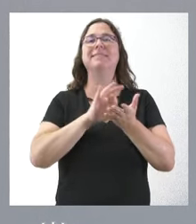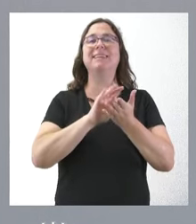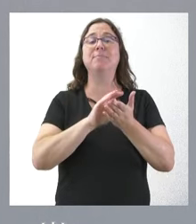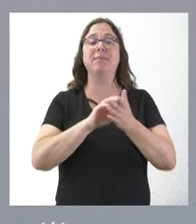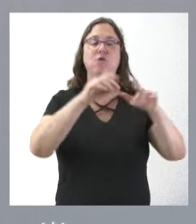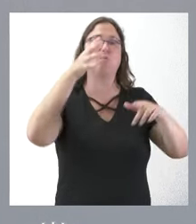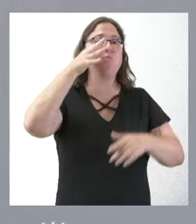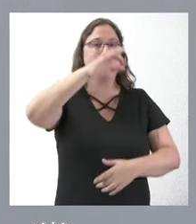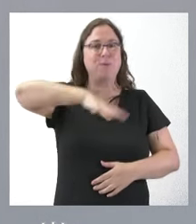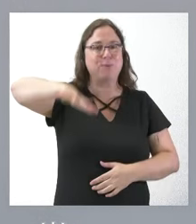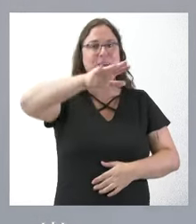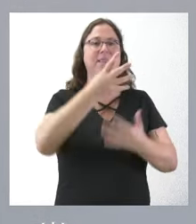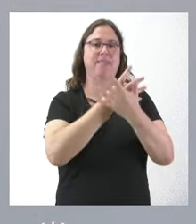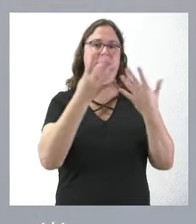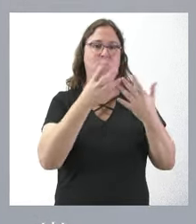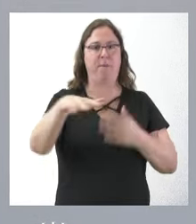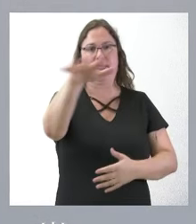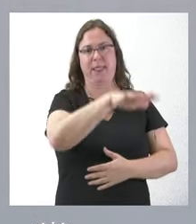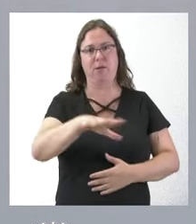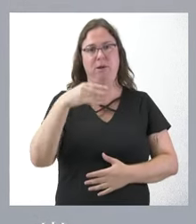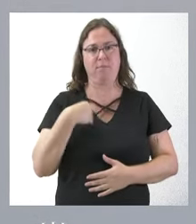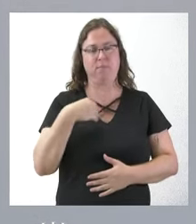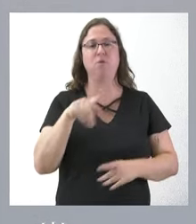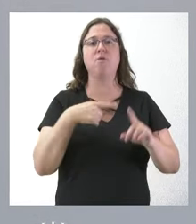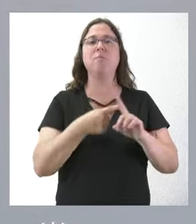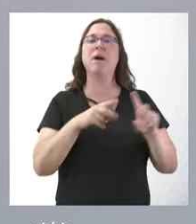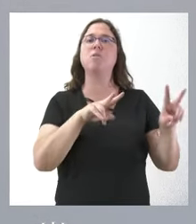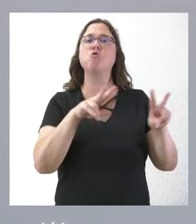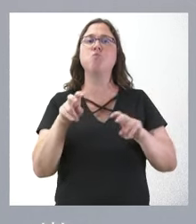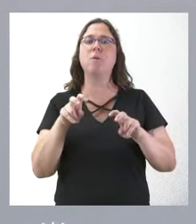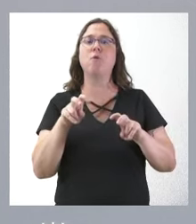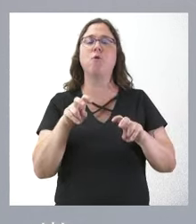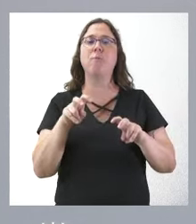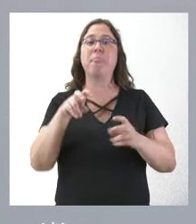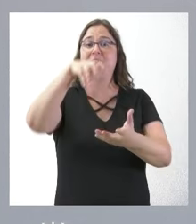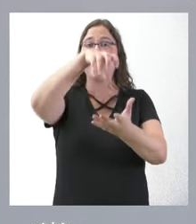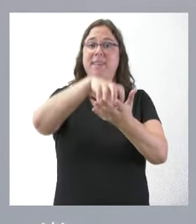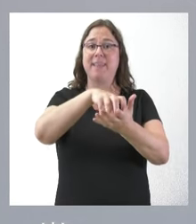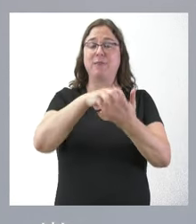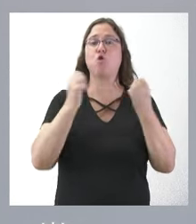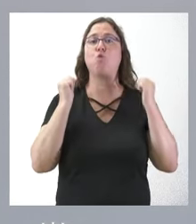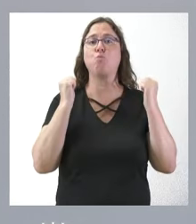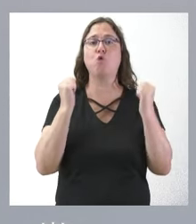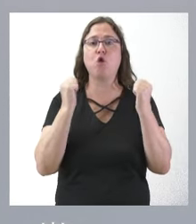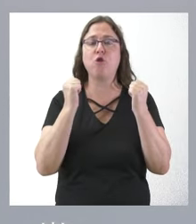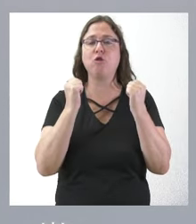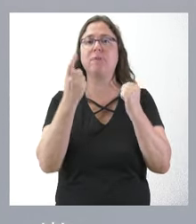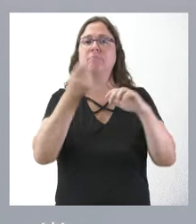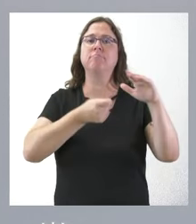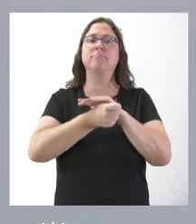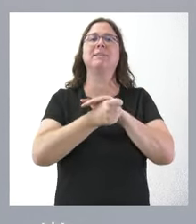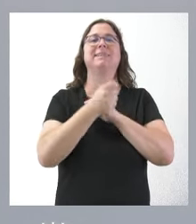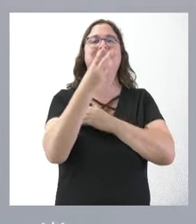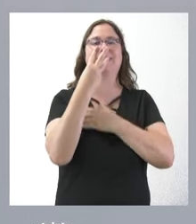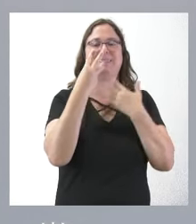localidades en esta zona y, en relación con el nuevo Centro de Salud del Burgo de Osma, con la inversión de 6,3 millones